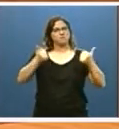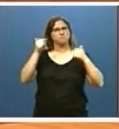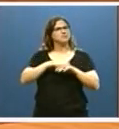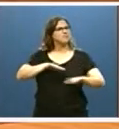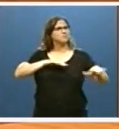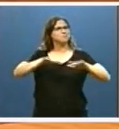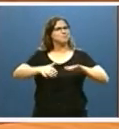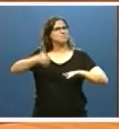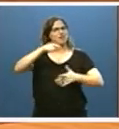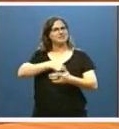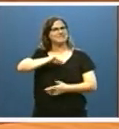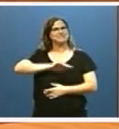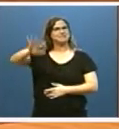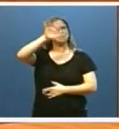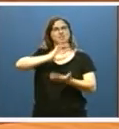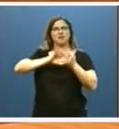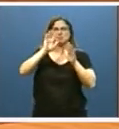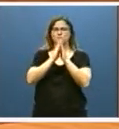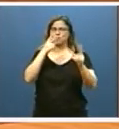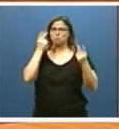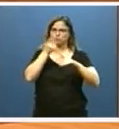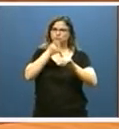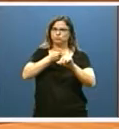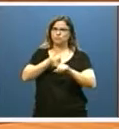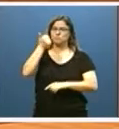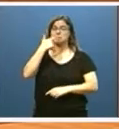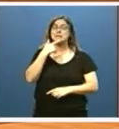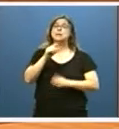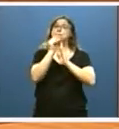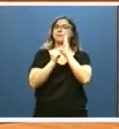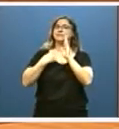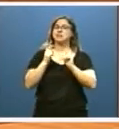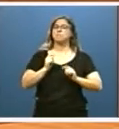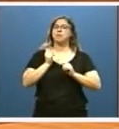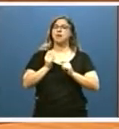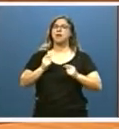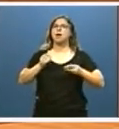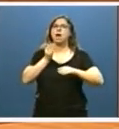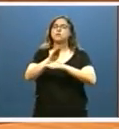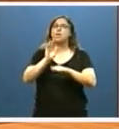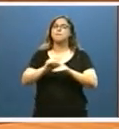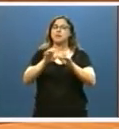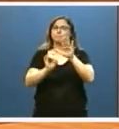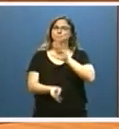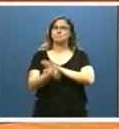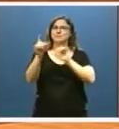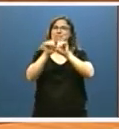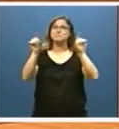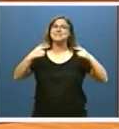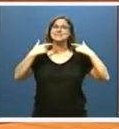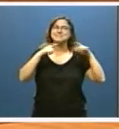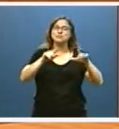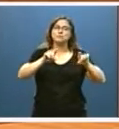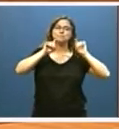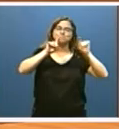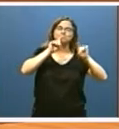las más activas de España. También contamos ya con las bases de las ayudas al emprendimiento e innovación en el sector de la enseñanza del español